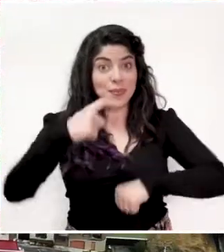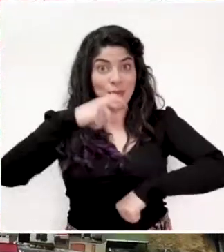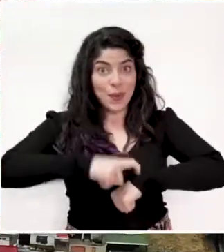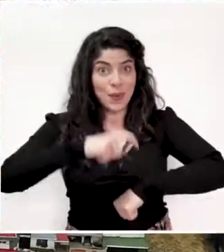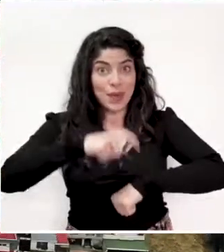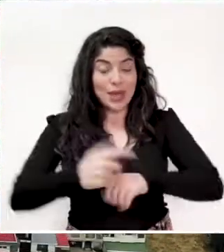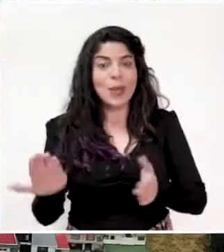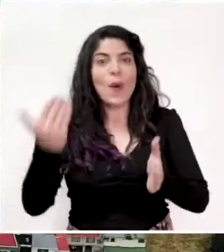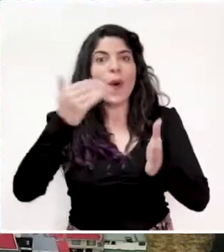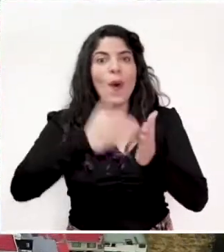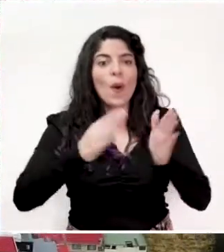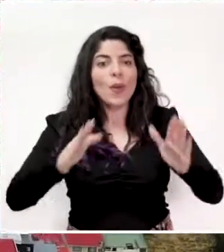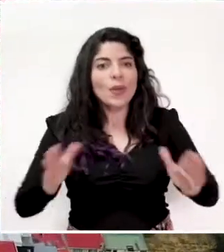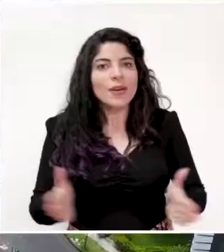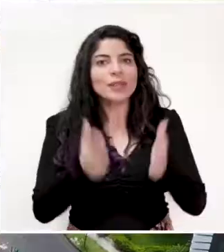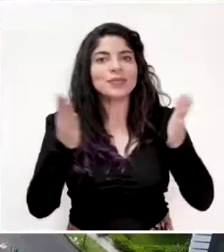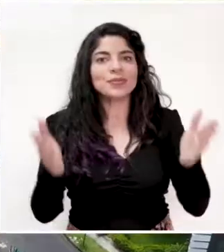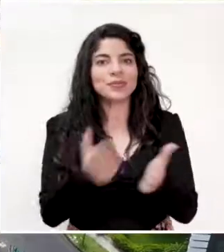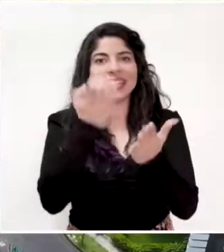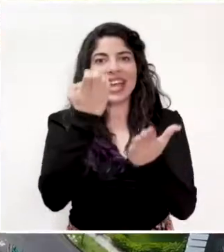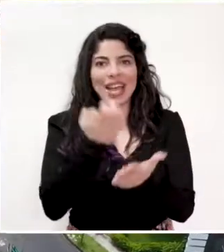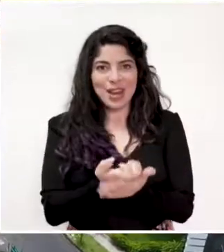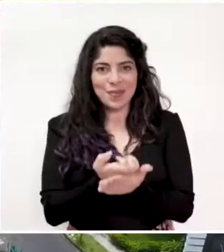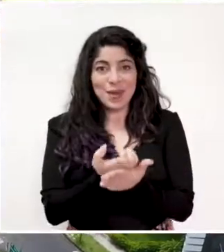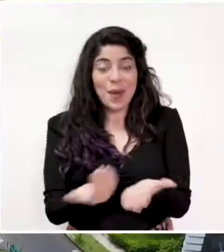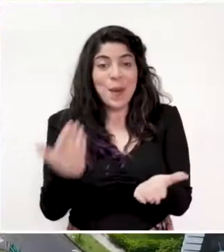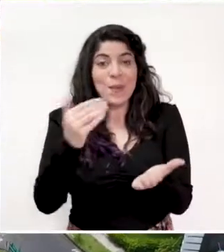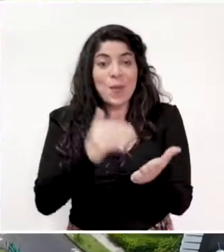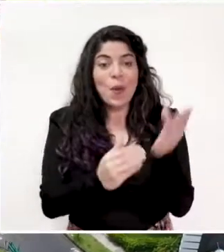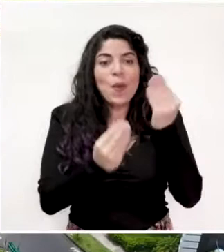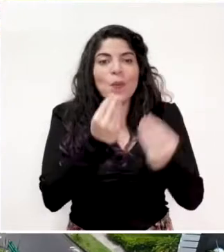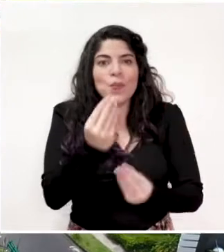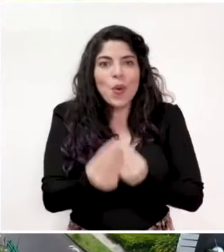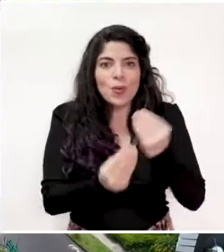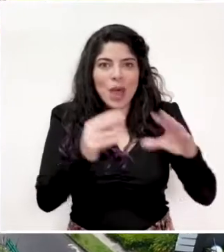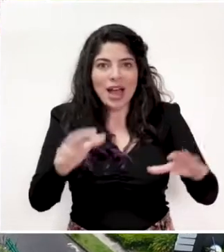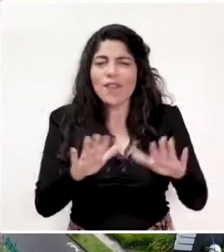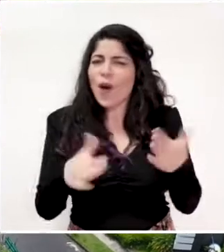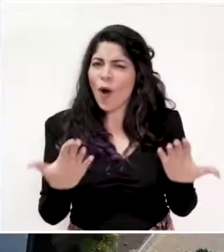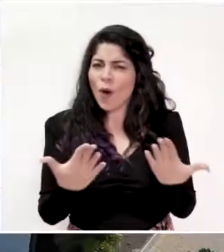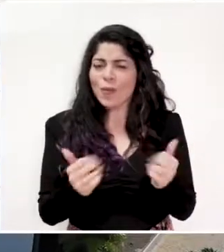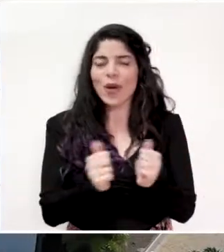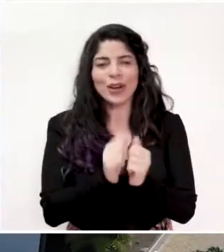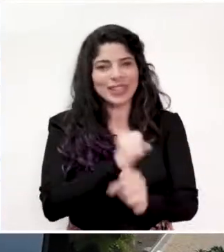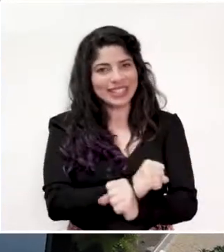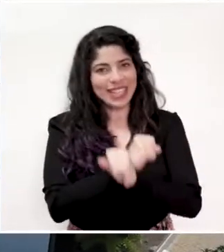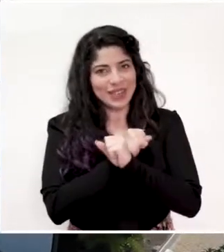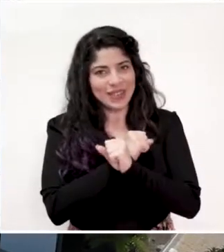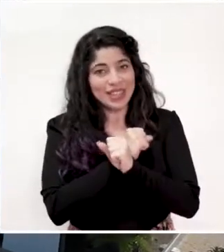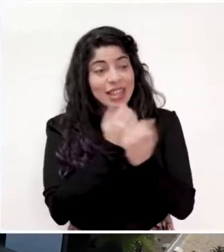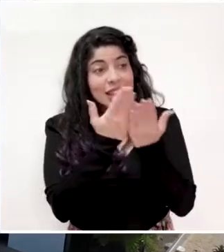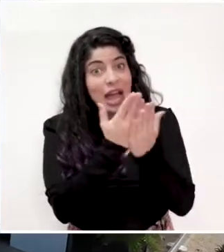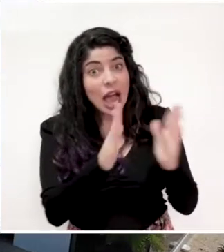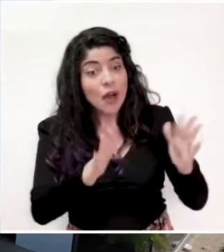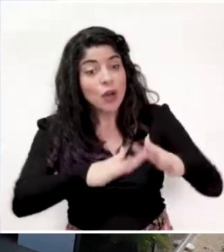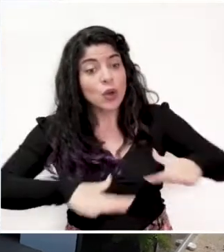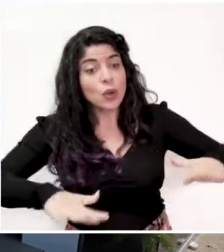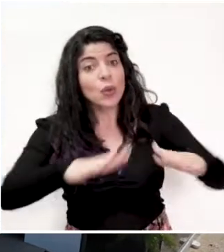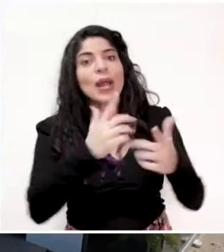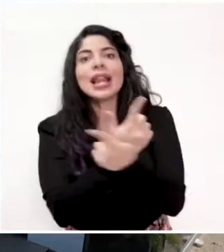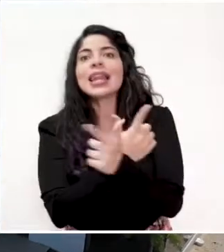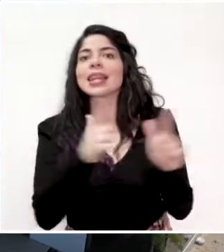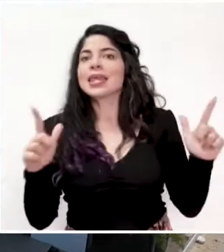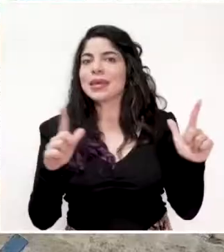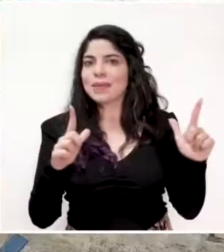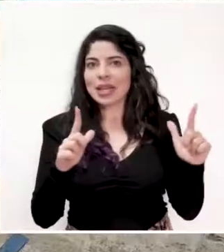Llegó el momento de reactivar nuestra economía y retomar nuestra actividad productiva con seguridad. Abrir nuestras puertas con